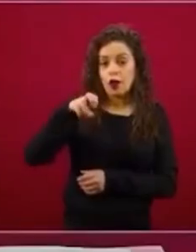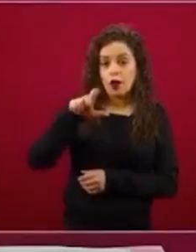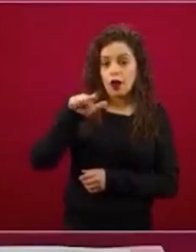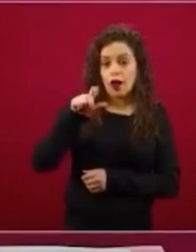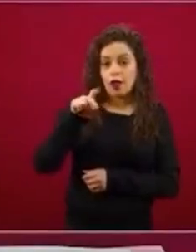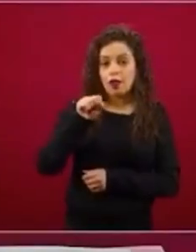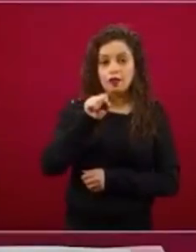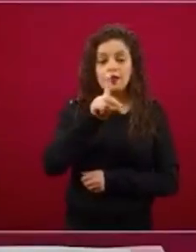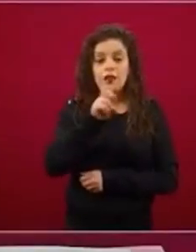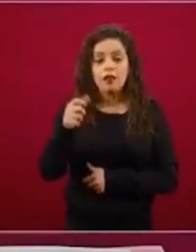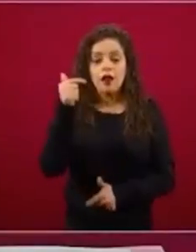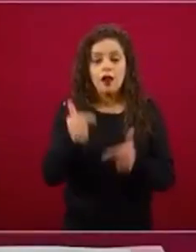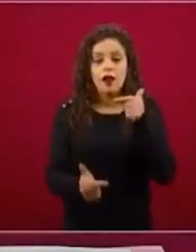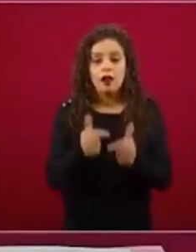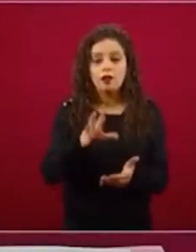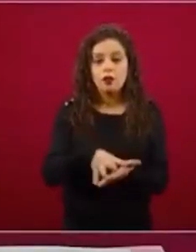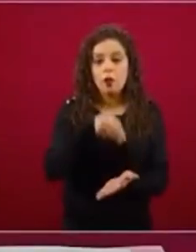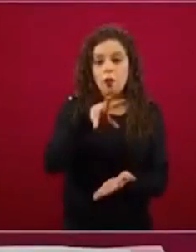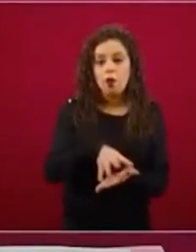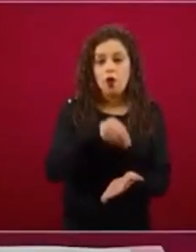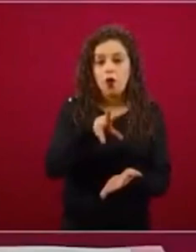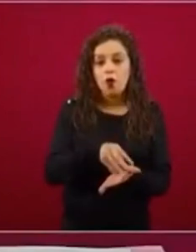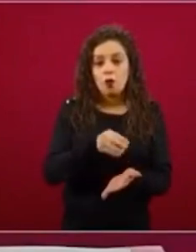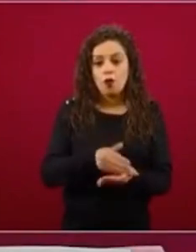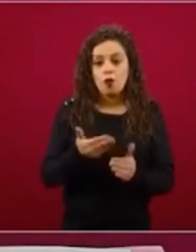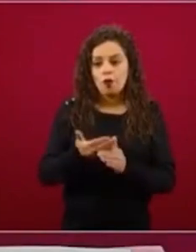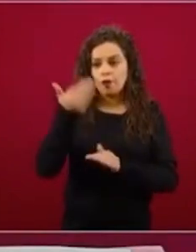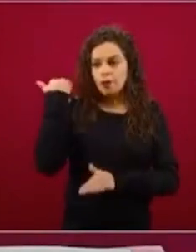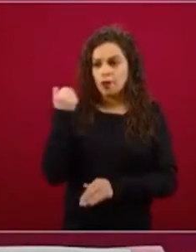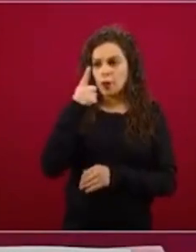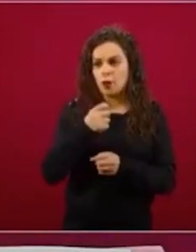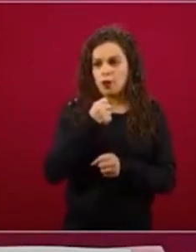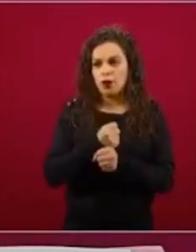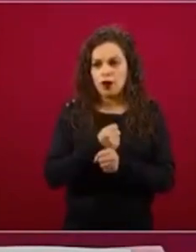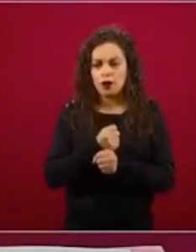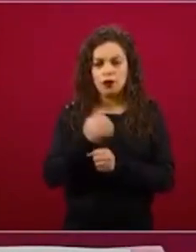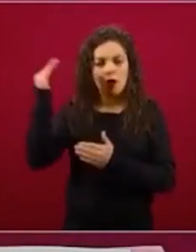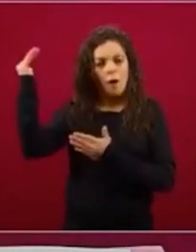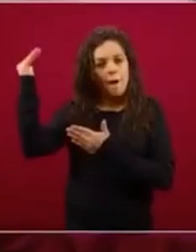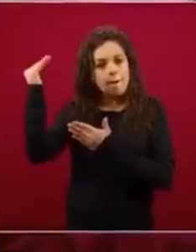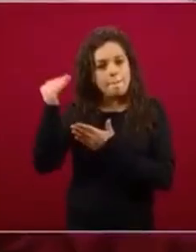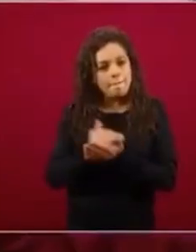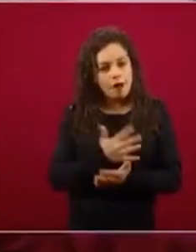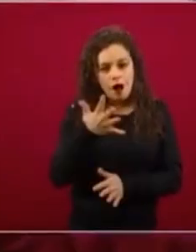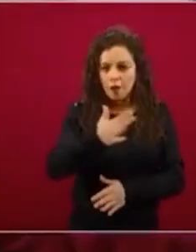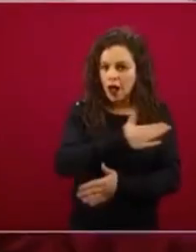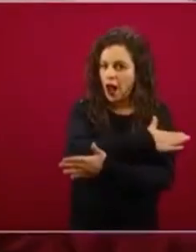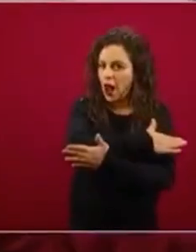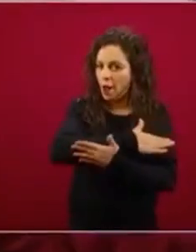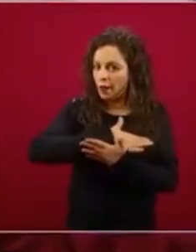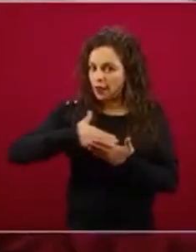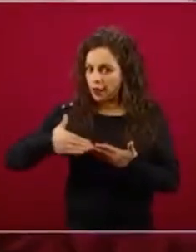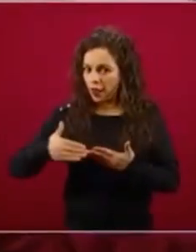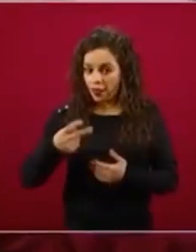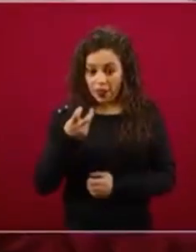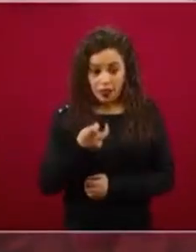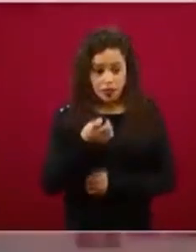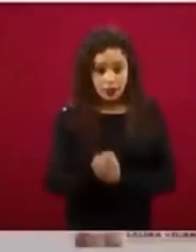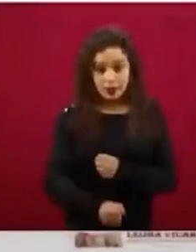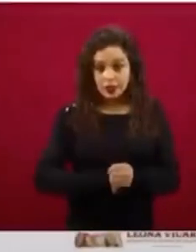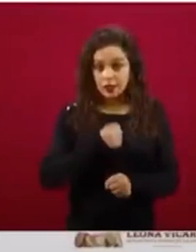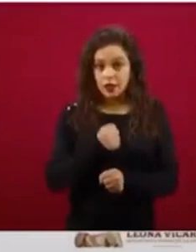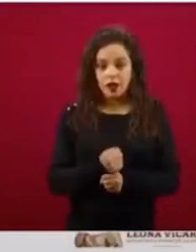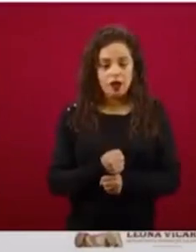lo redujimos más o menos a la mitad y este año no vamos a